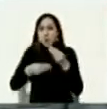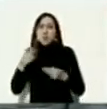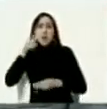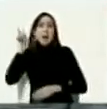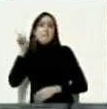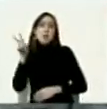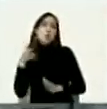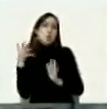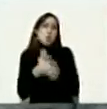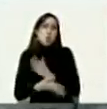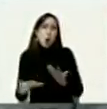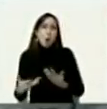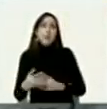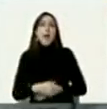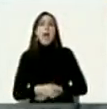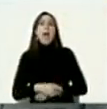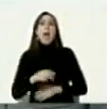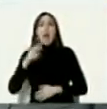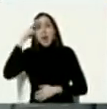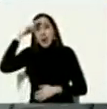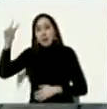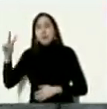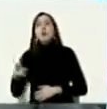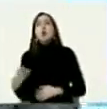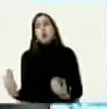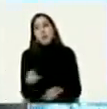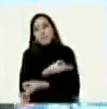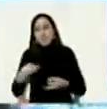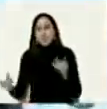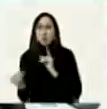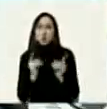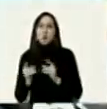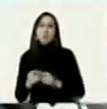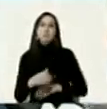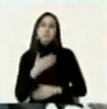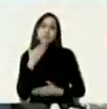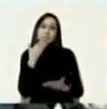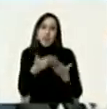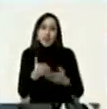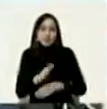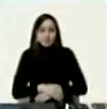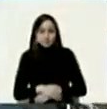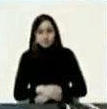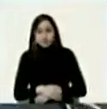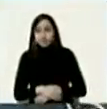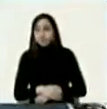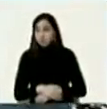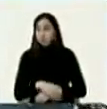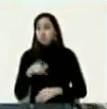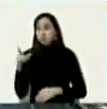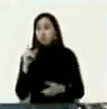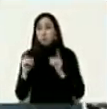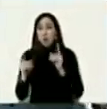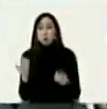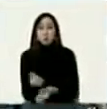venezolana respecto a estos diálogos de llegar a ser exitosos gracias bueno yo creo que ya son exitosos